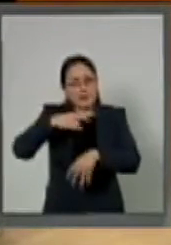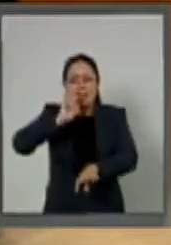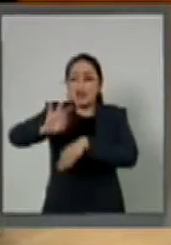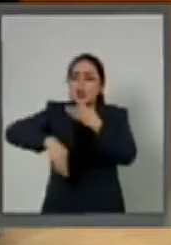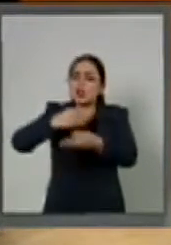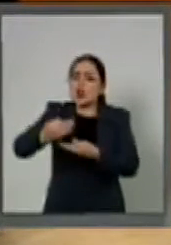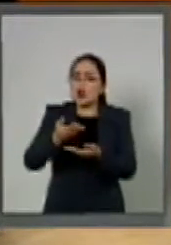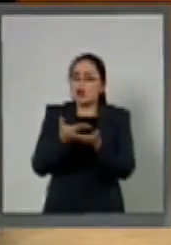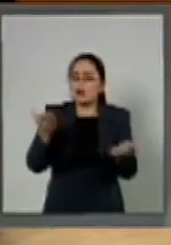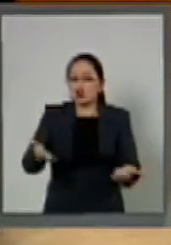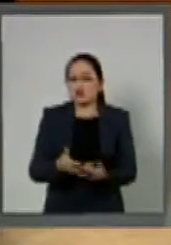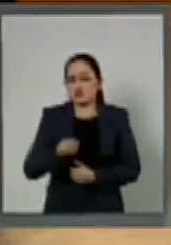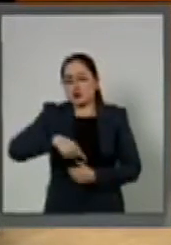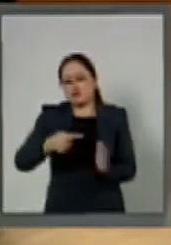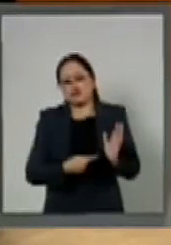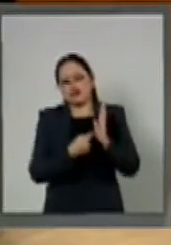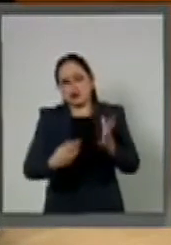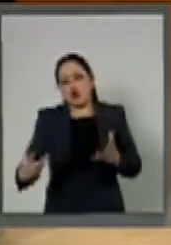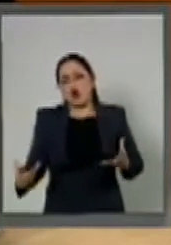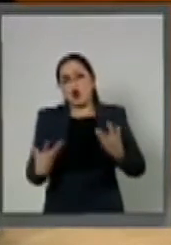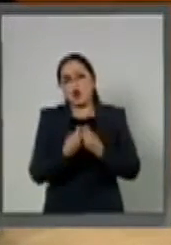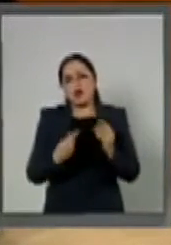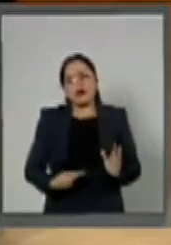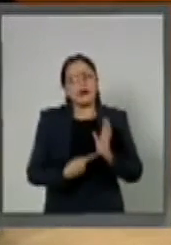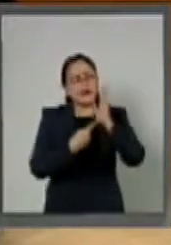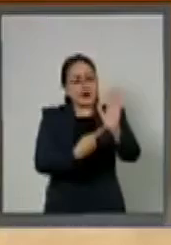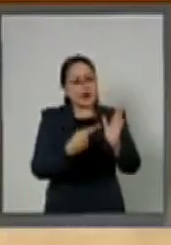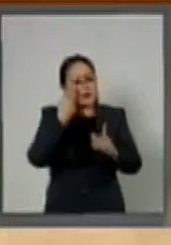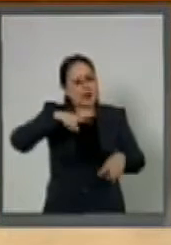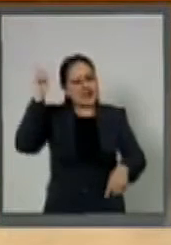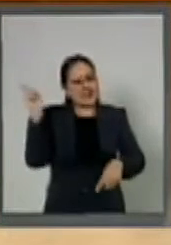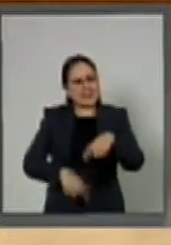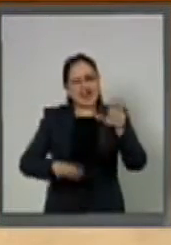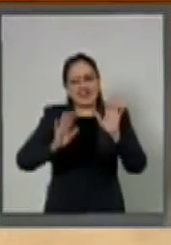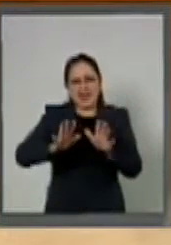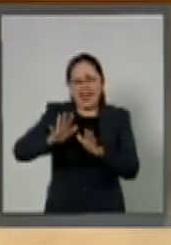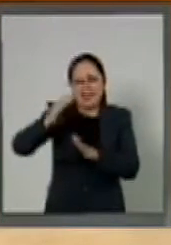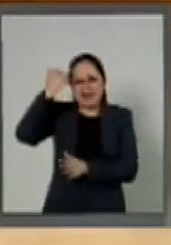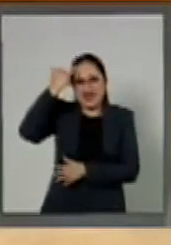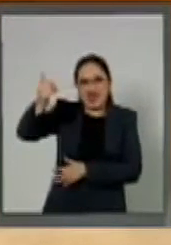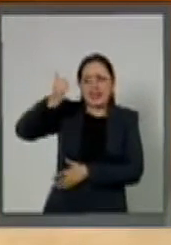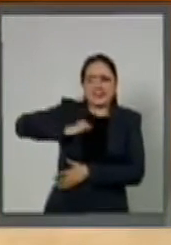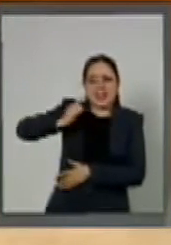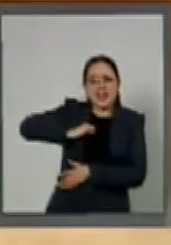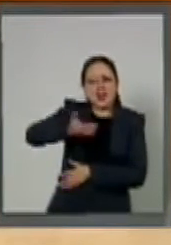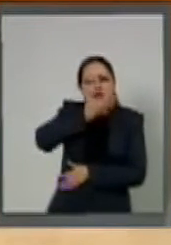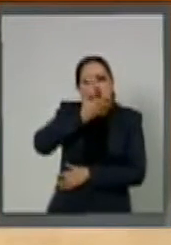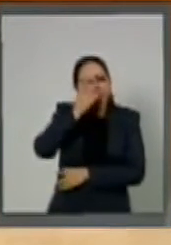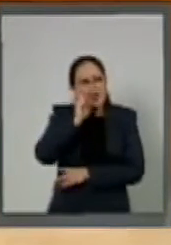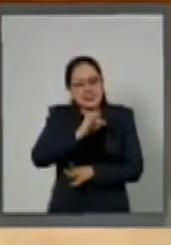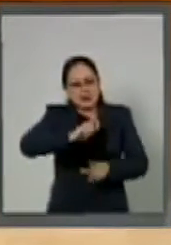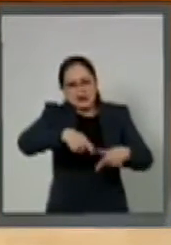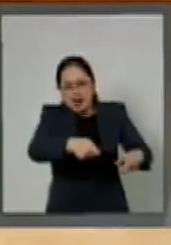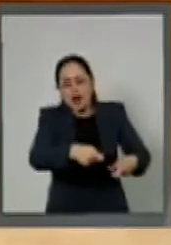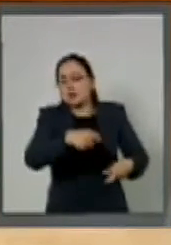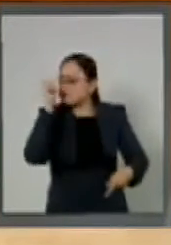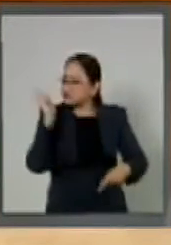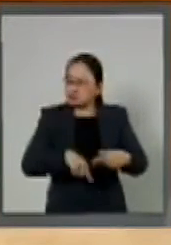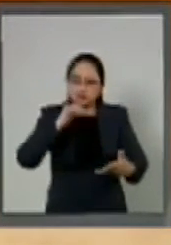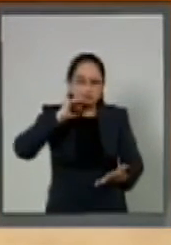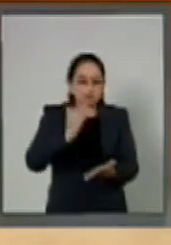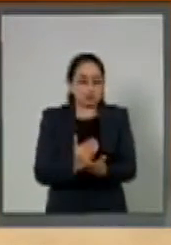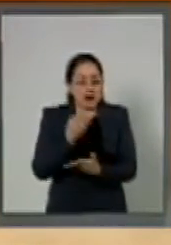para que hagamos un frente común para aniquilar aquellas prácticas que lastiman la dignidad y la